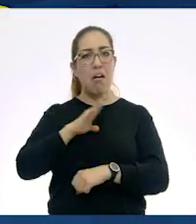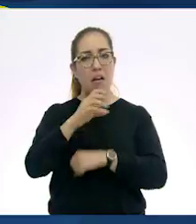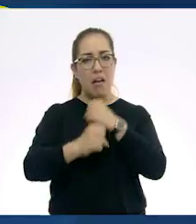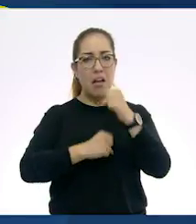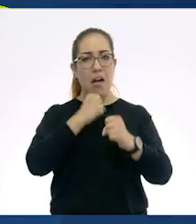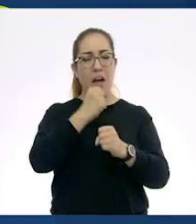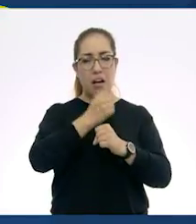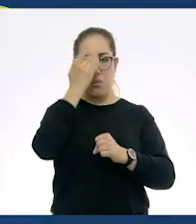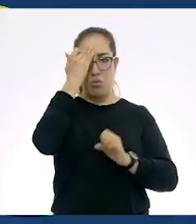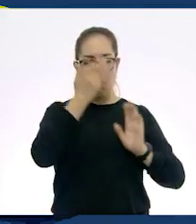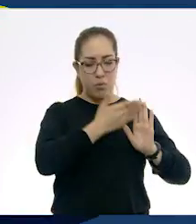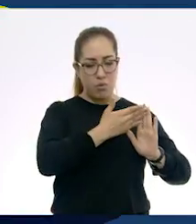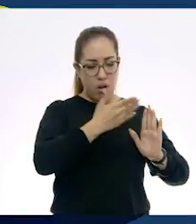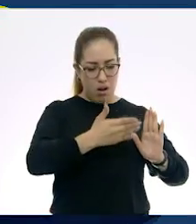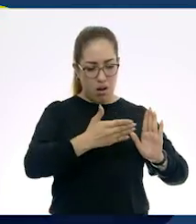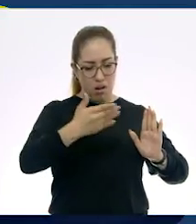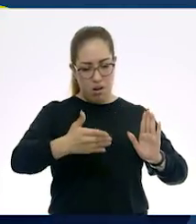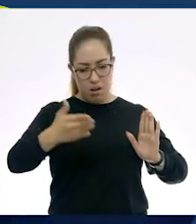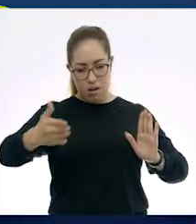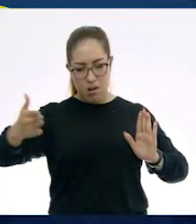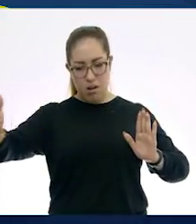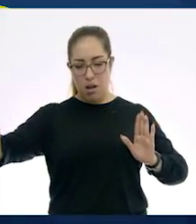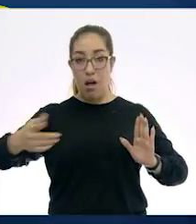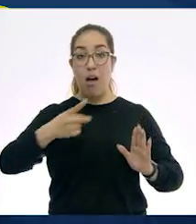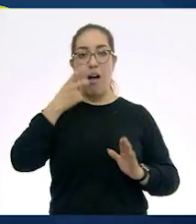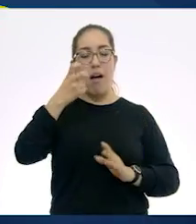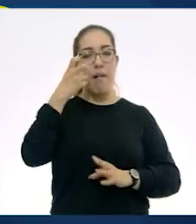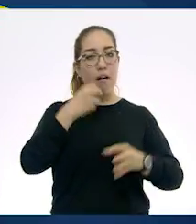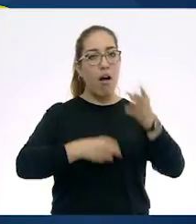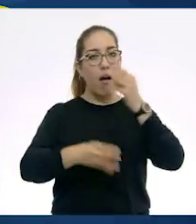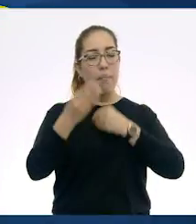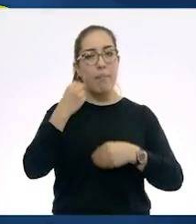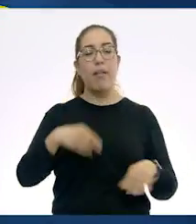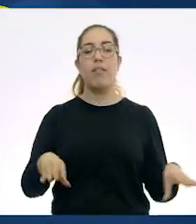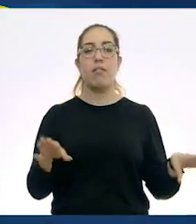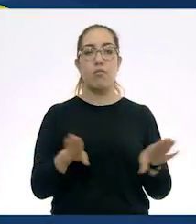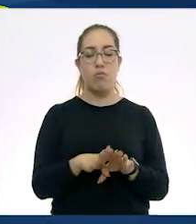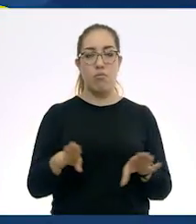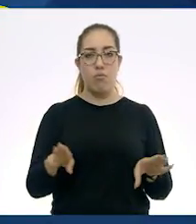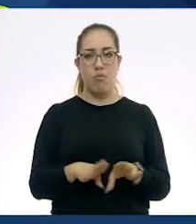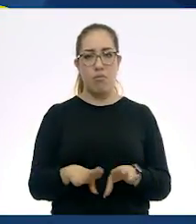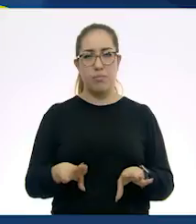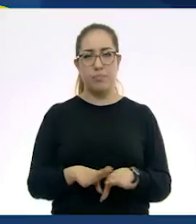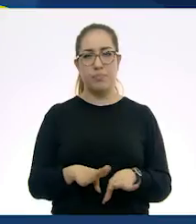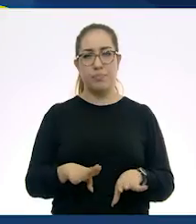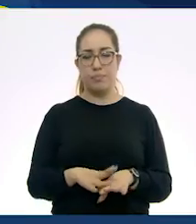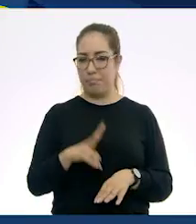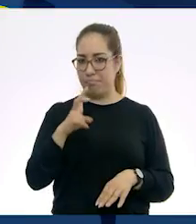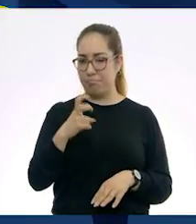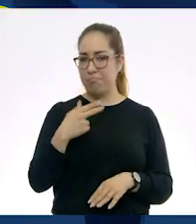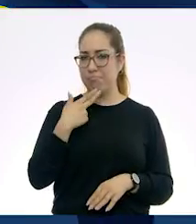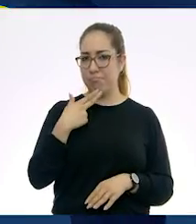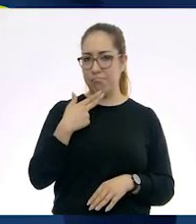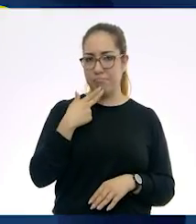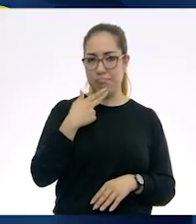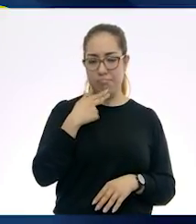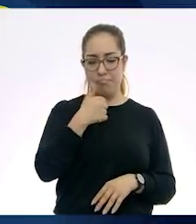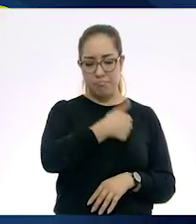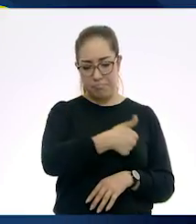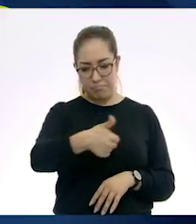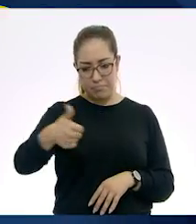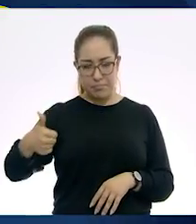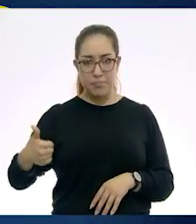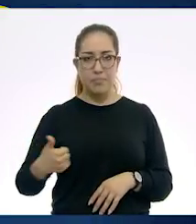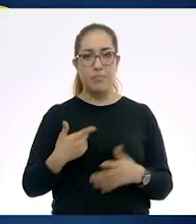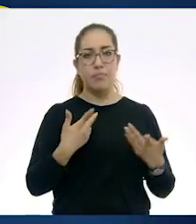Y al conocer las estaciones del año, también podían aprender a cómo hacer un mejor uso de cada una de las cosechas que